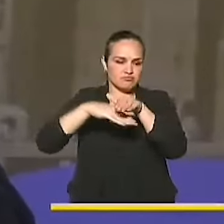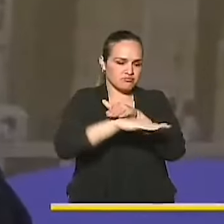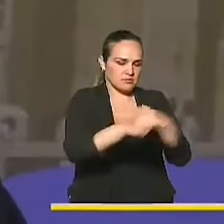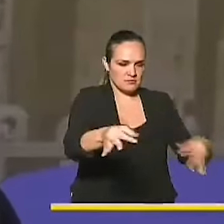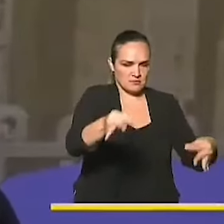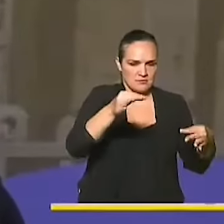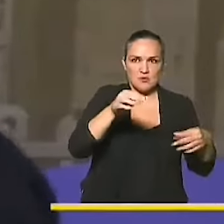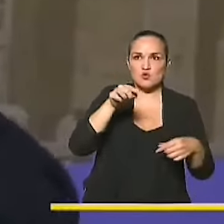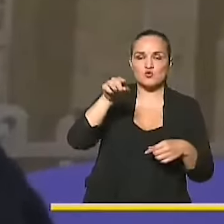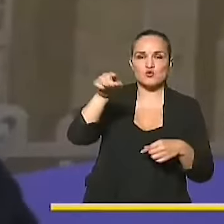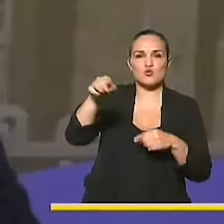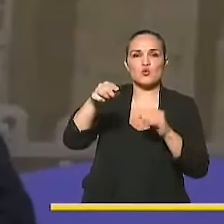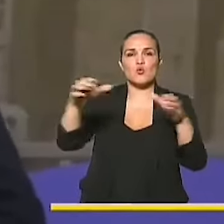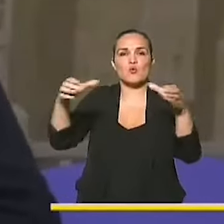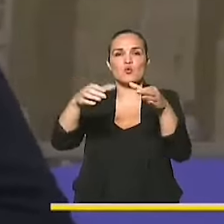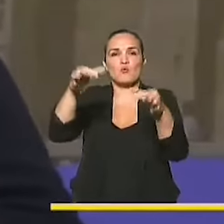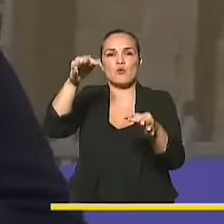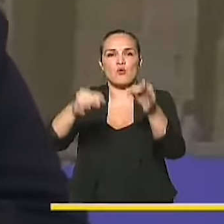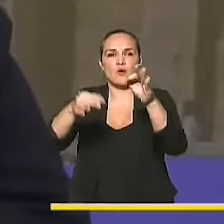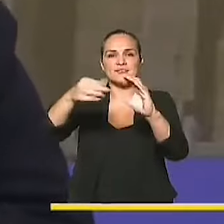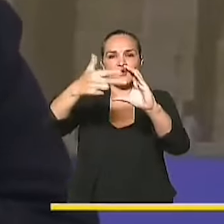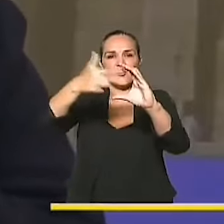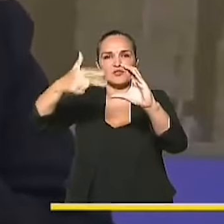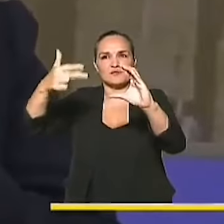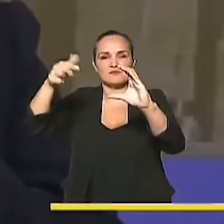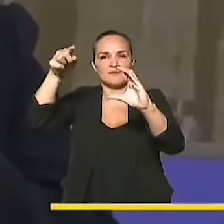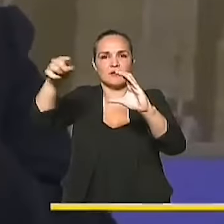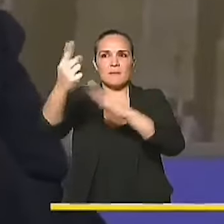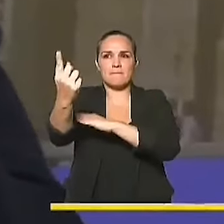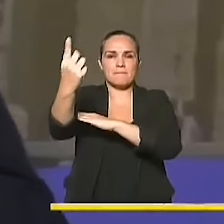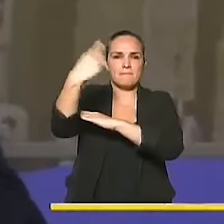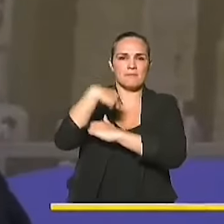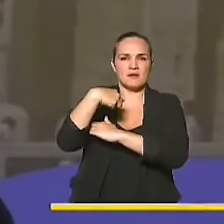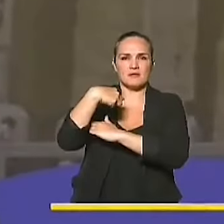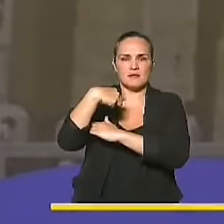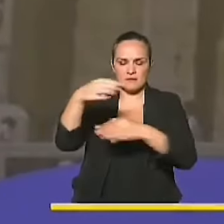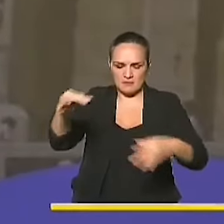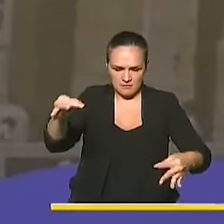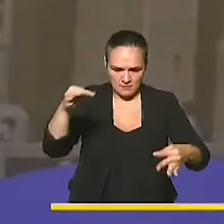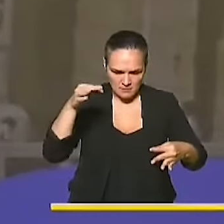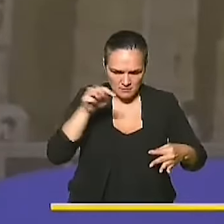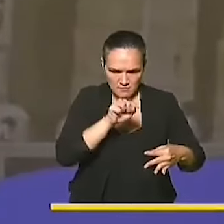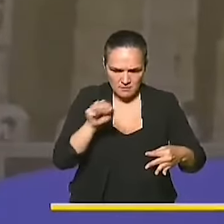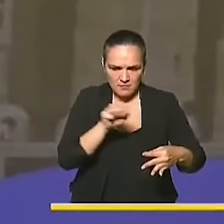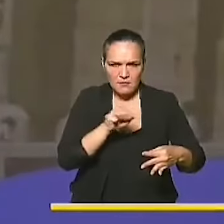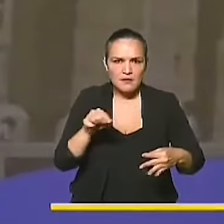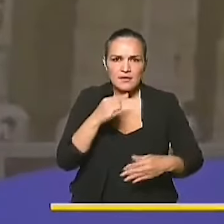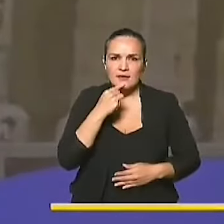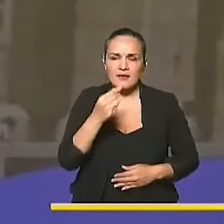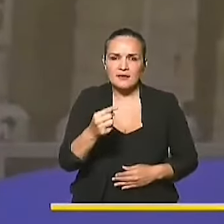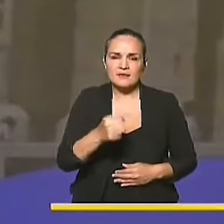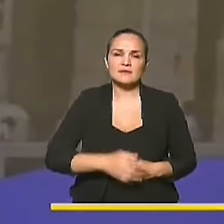Constitucional donde, de alguna manera, declara la